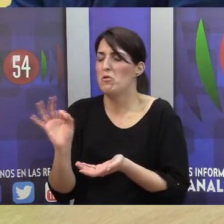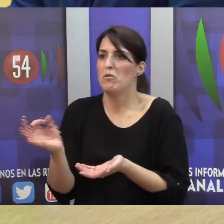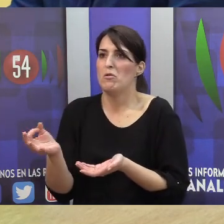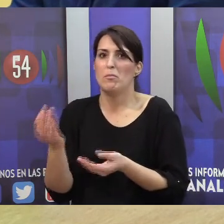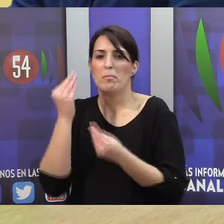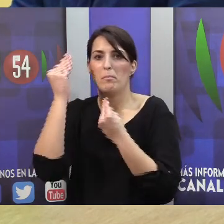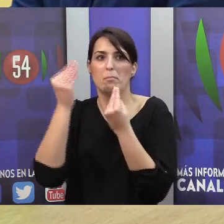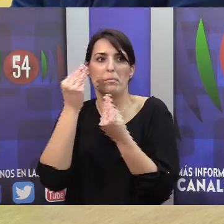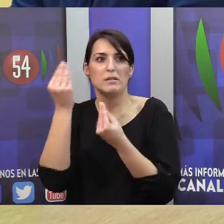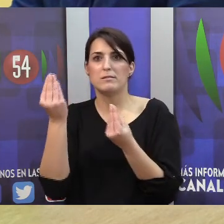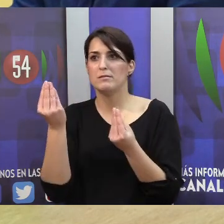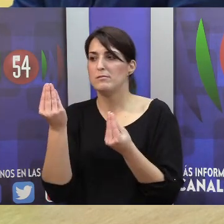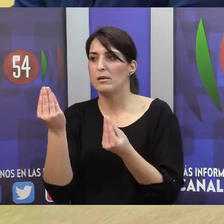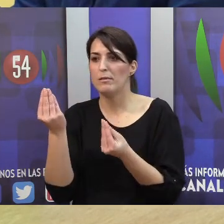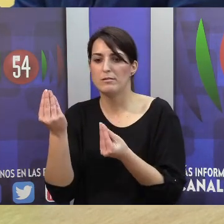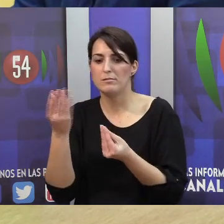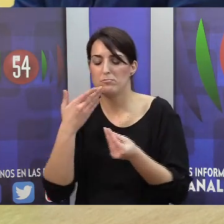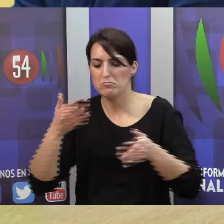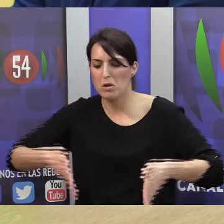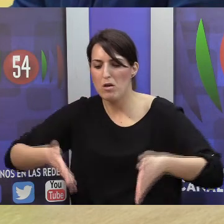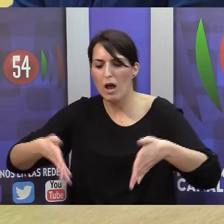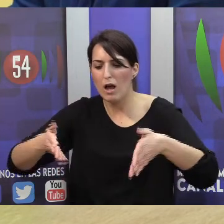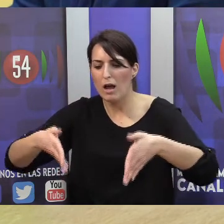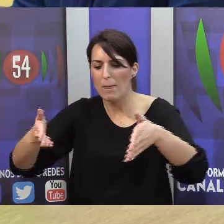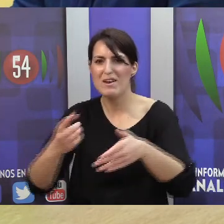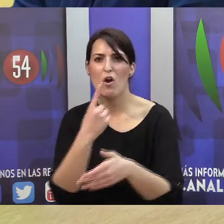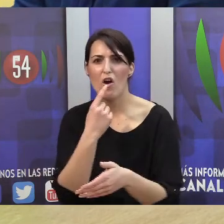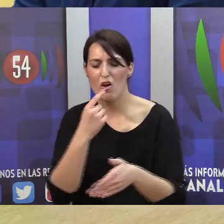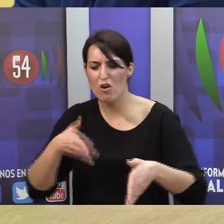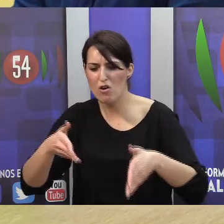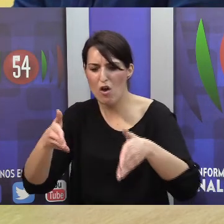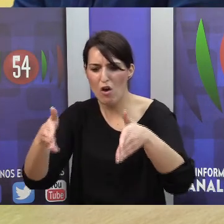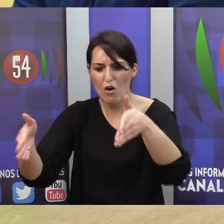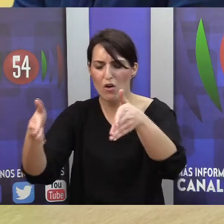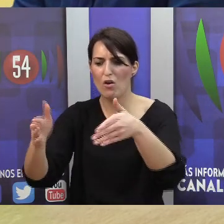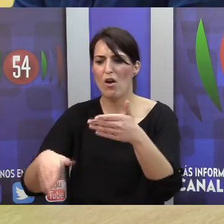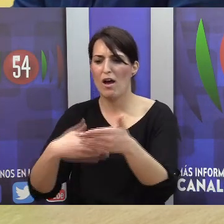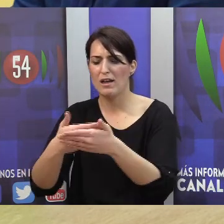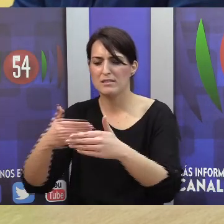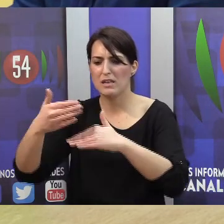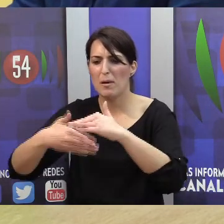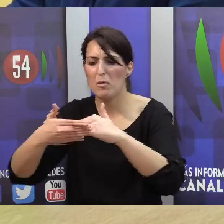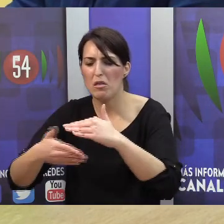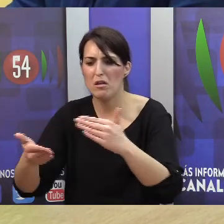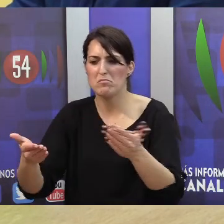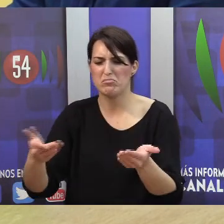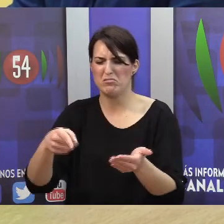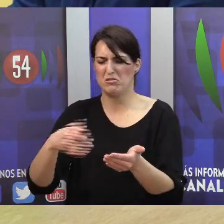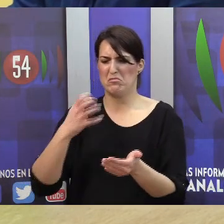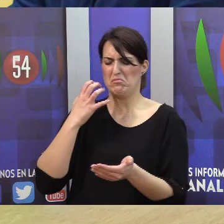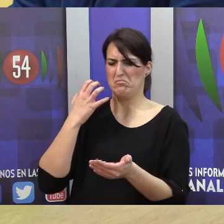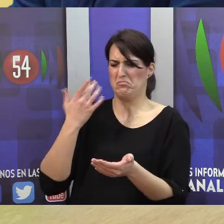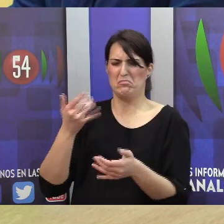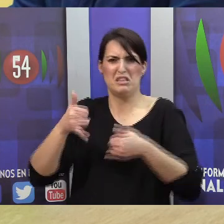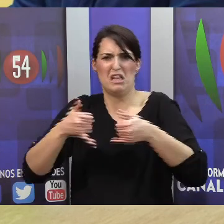que había un encaminamiento rojo que te conducía al borde de un esto, y esto que incómodo, para los